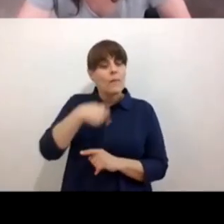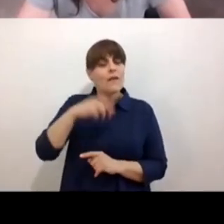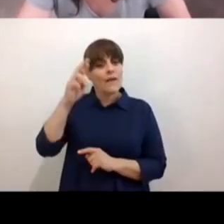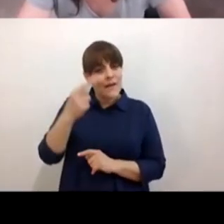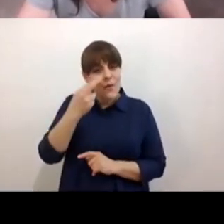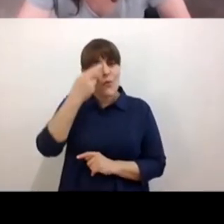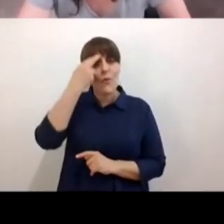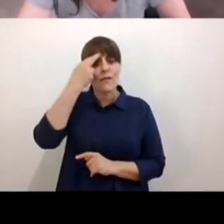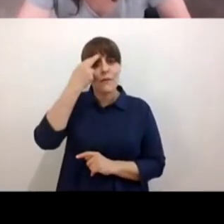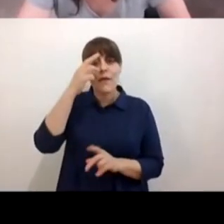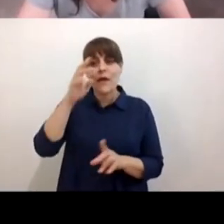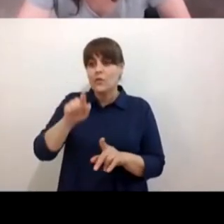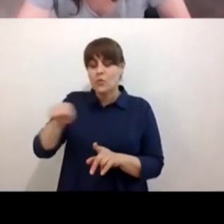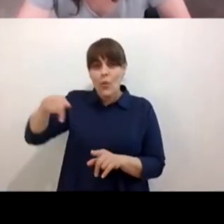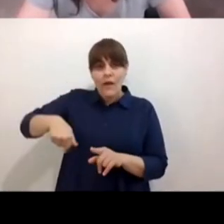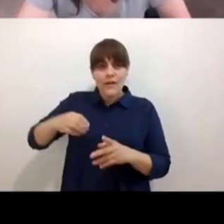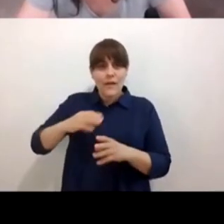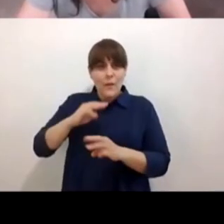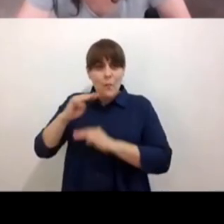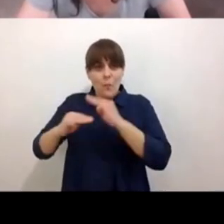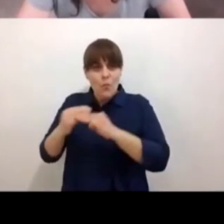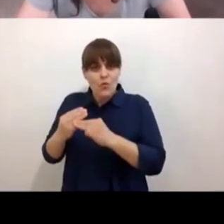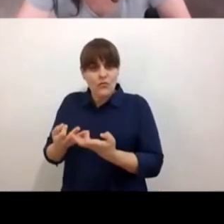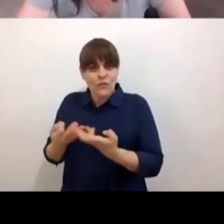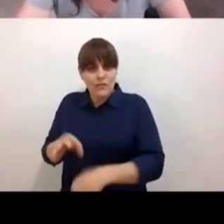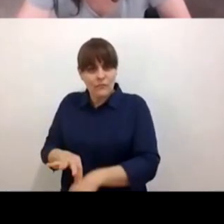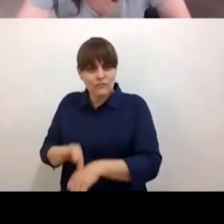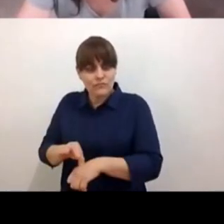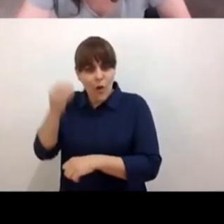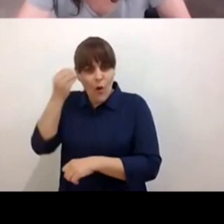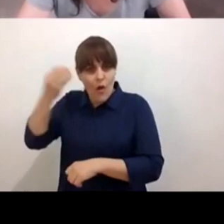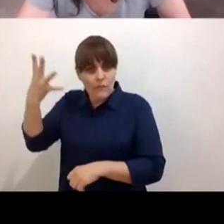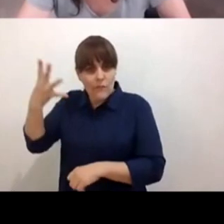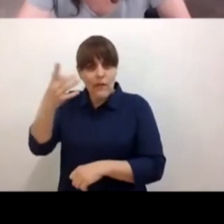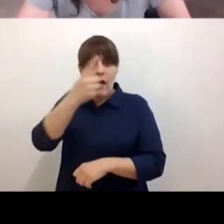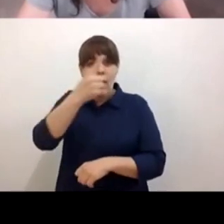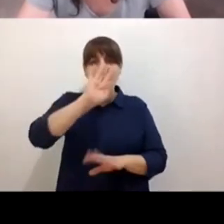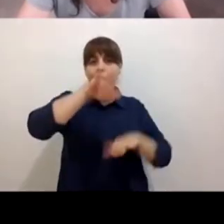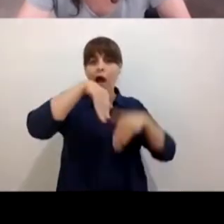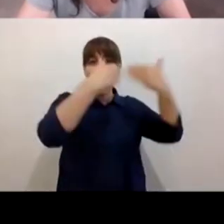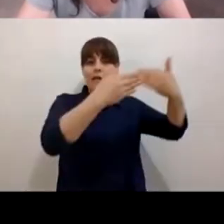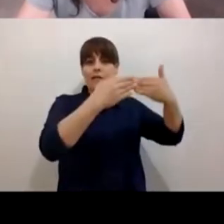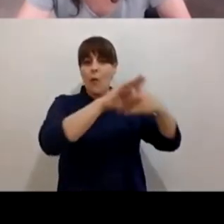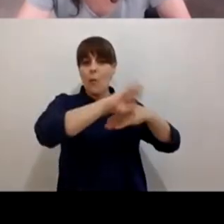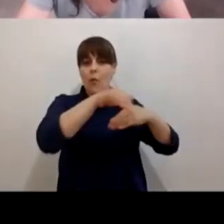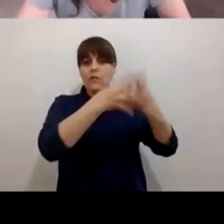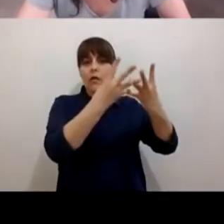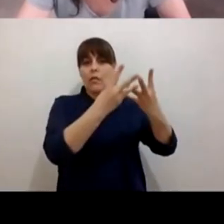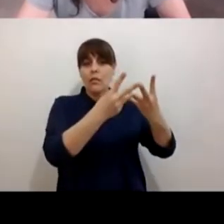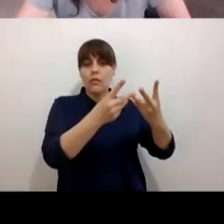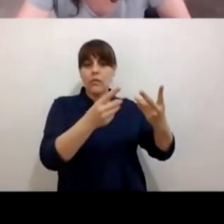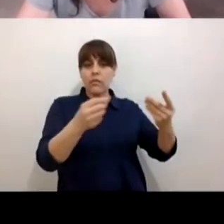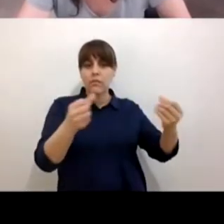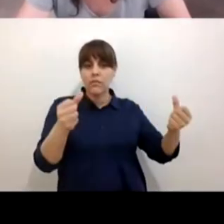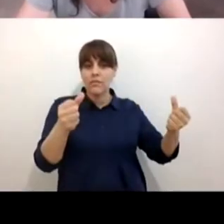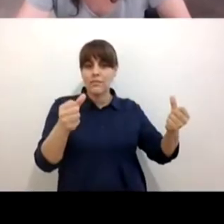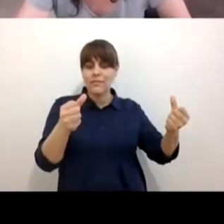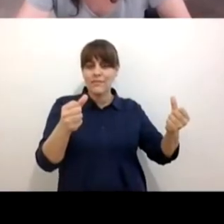pareció una genialidad de Pixar precisamente porque es es es universal